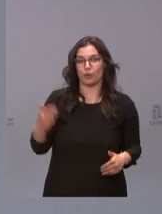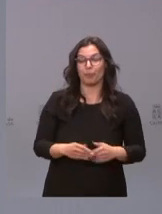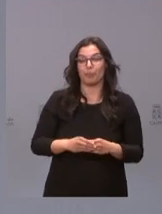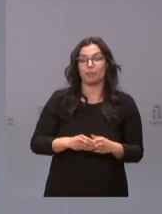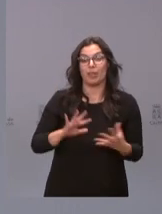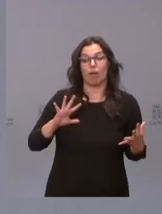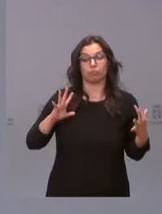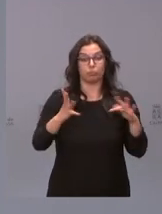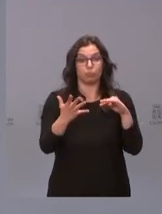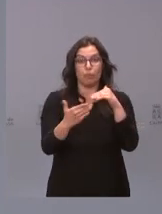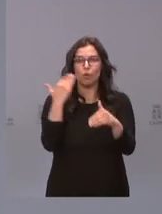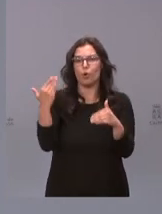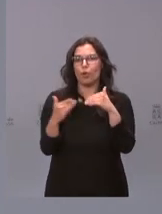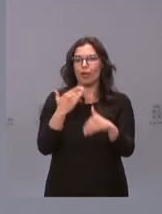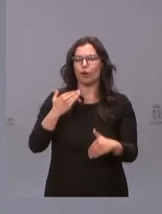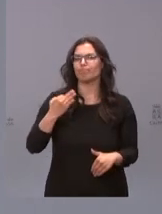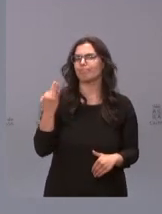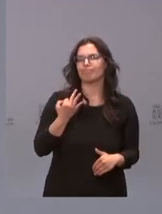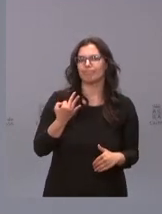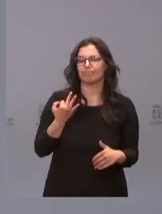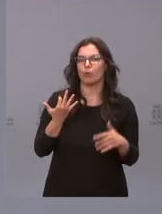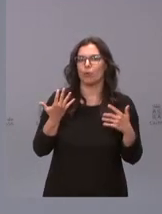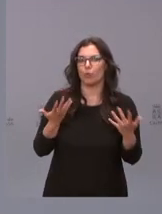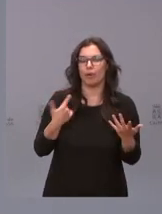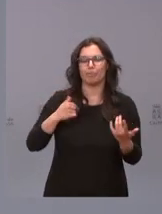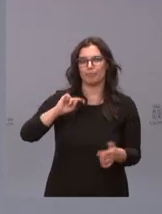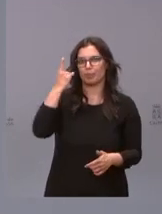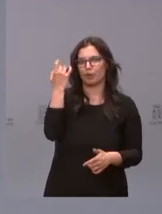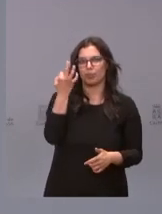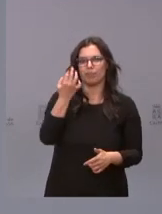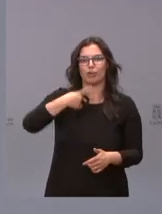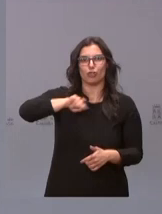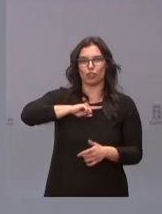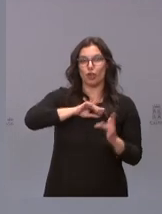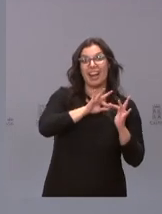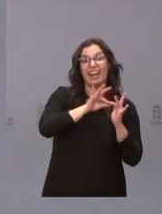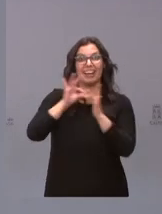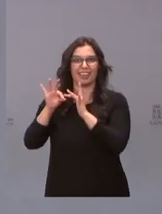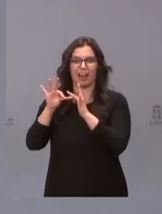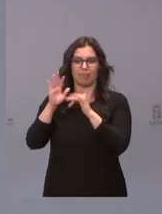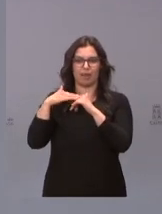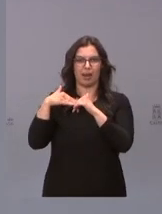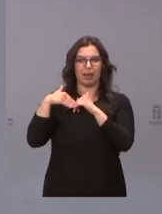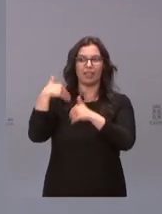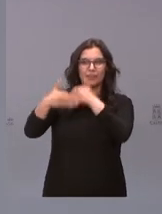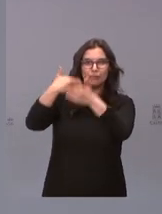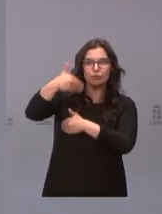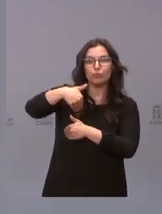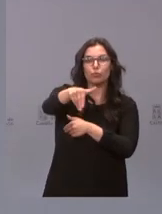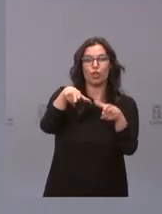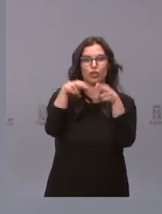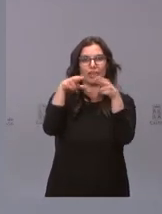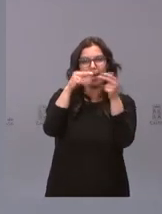Castilla y León, exige, tenemos que estar, en los puestos de cabeza hacia esa nueva sociedad del conocimiento.